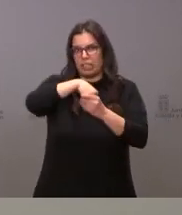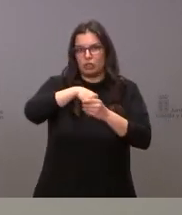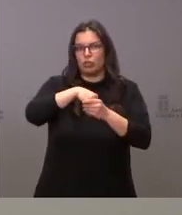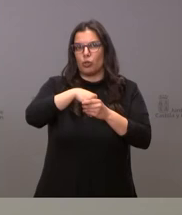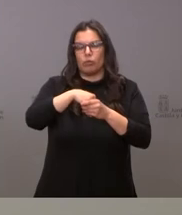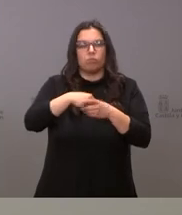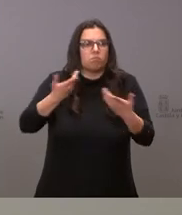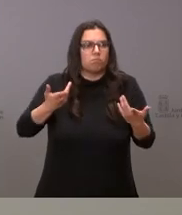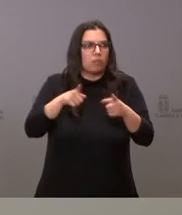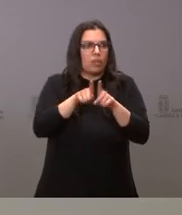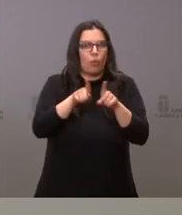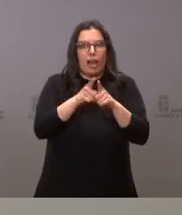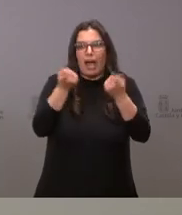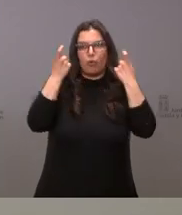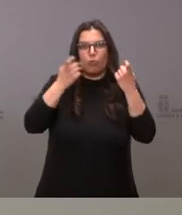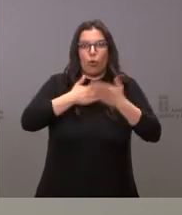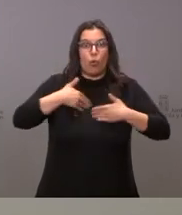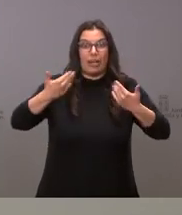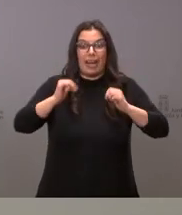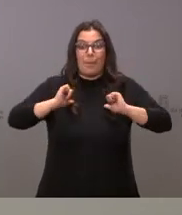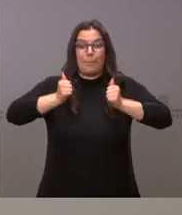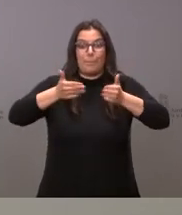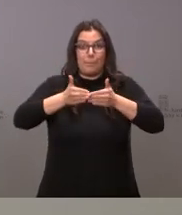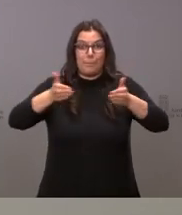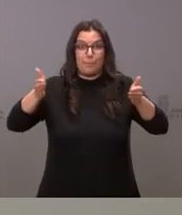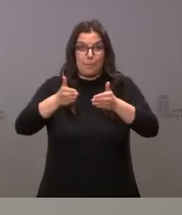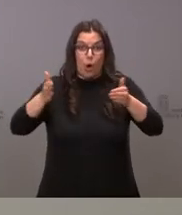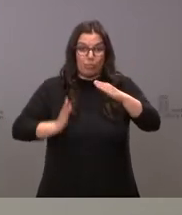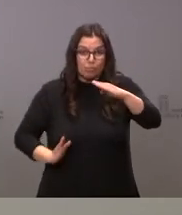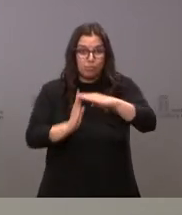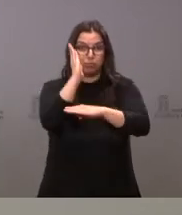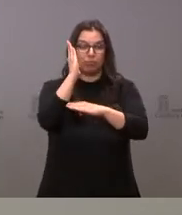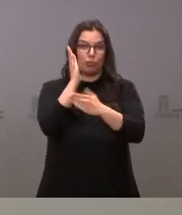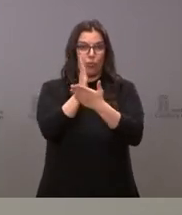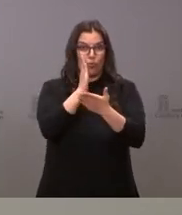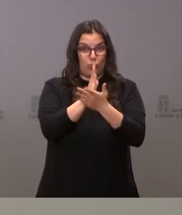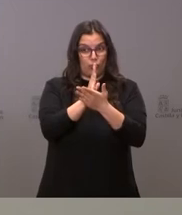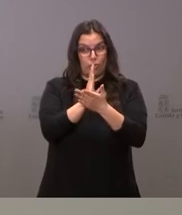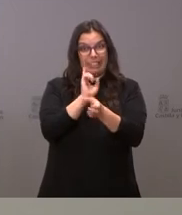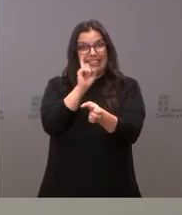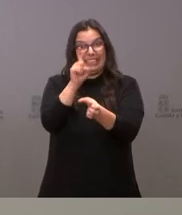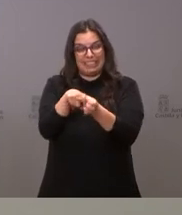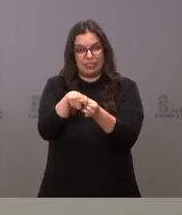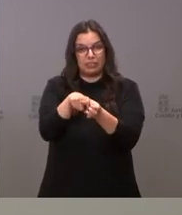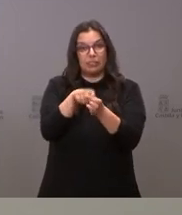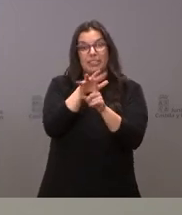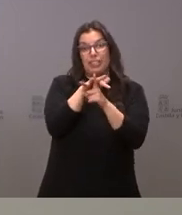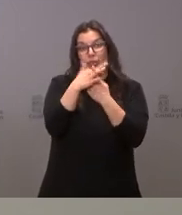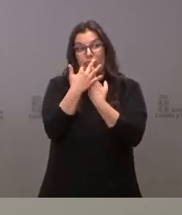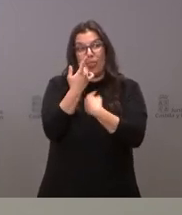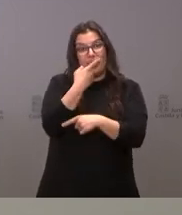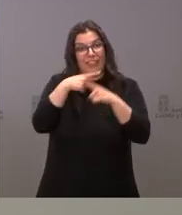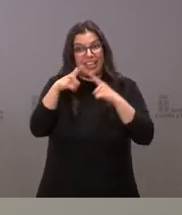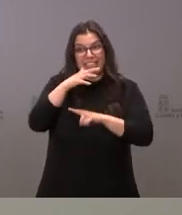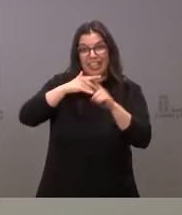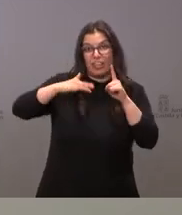cuando cualquier alumno se integra ya ha comenzado el curso y en unas circunstancias diferentes al entorno en el que se